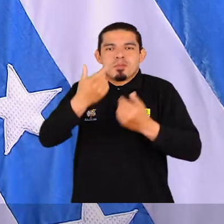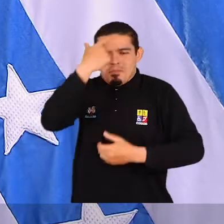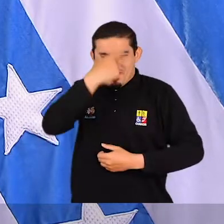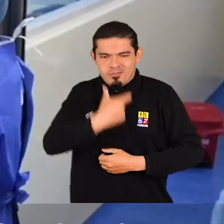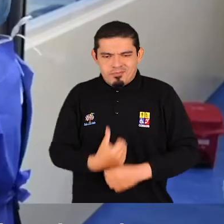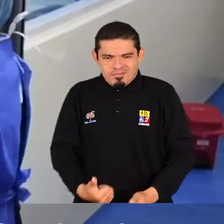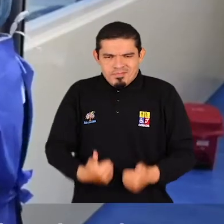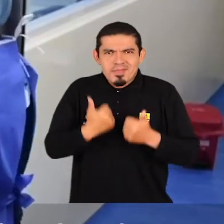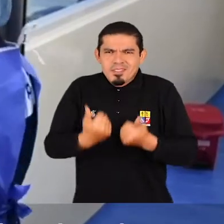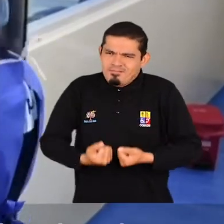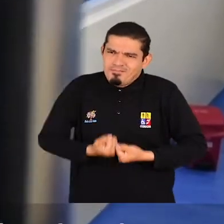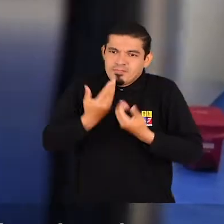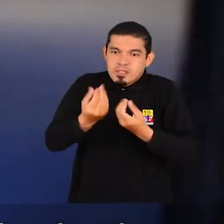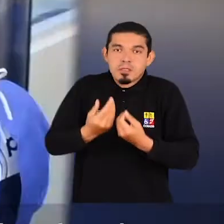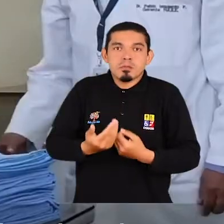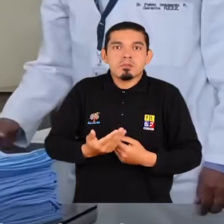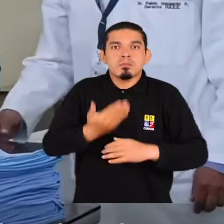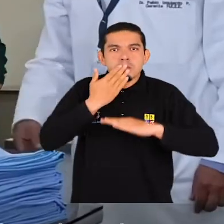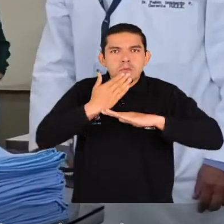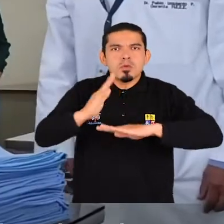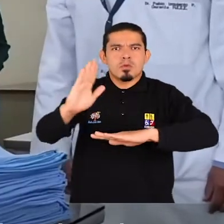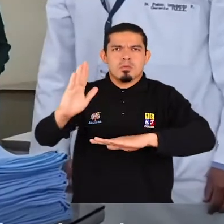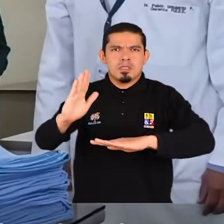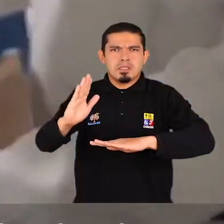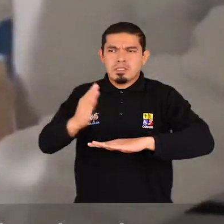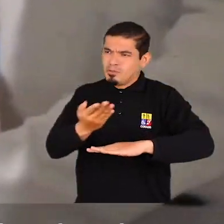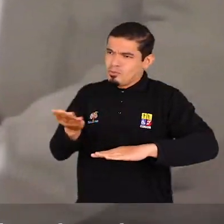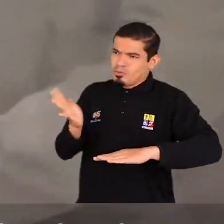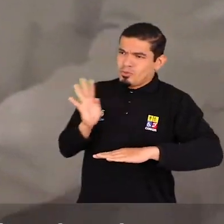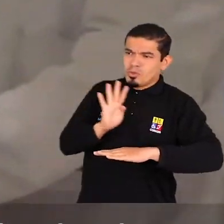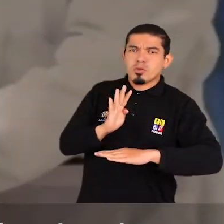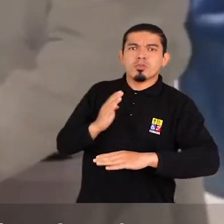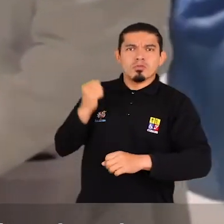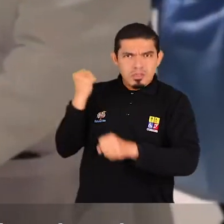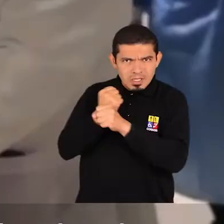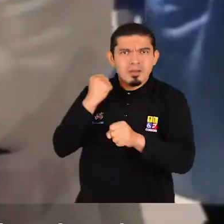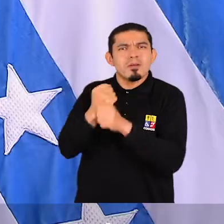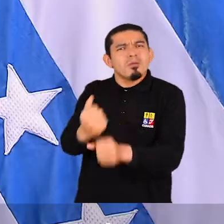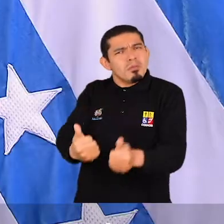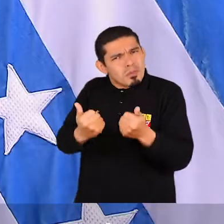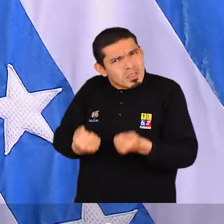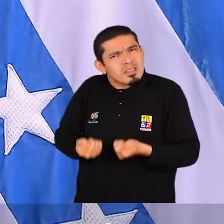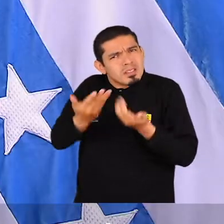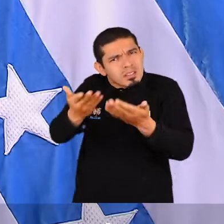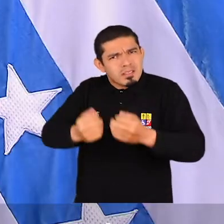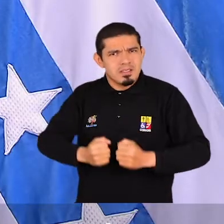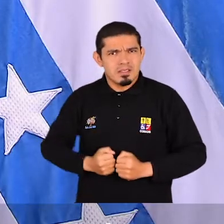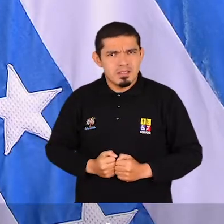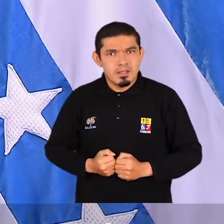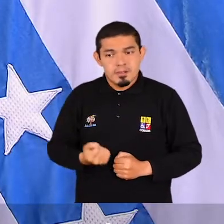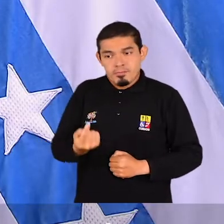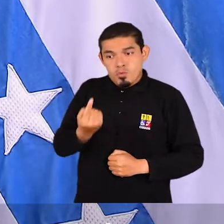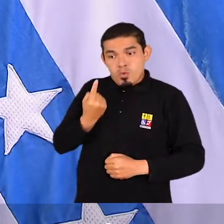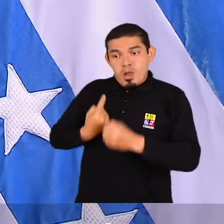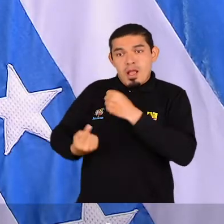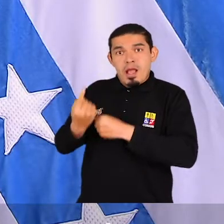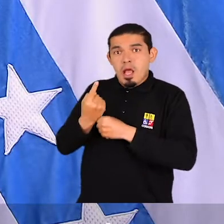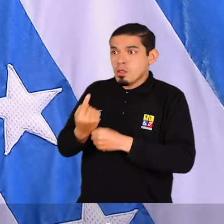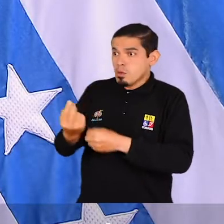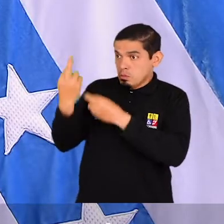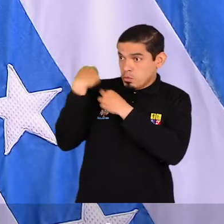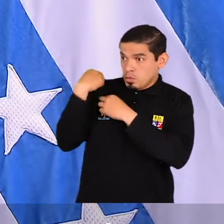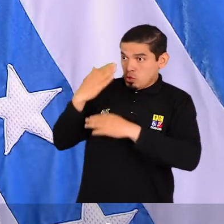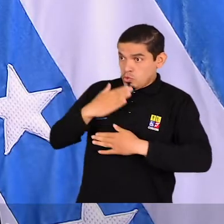nosotros. Les doy mi palabra de que estamos haciendo todo lo que está en nuestras manos. Hermanos, cuando hace poco más de un año acepté esta